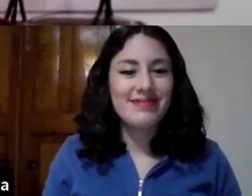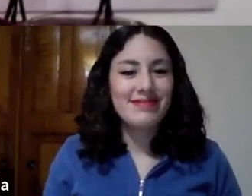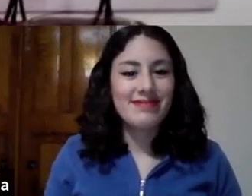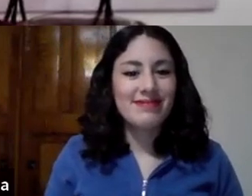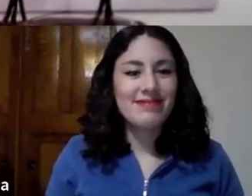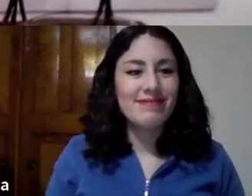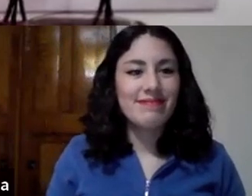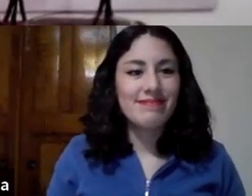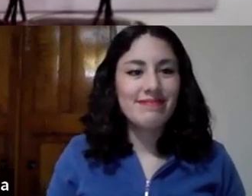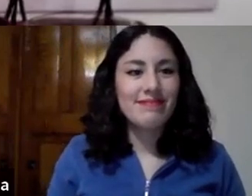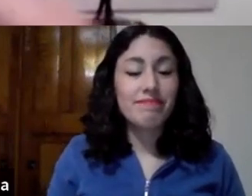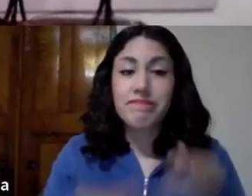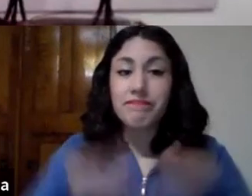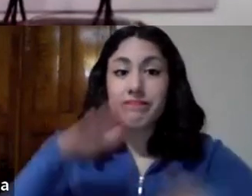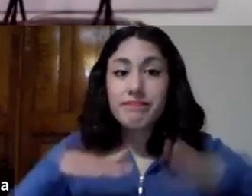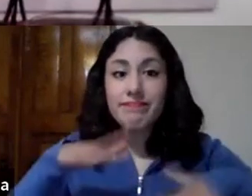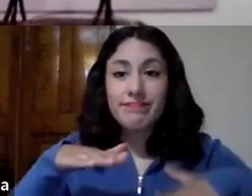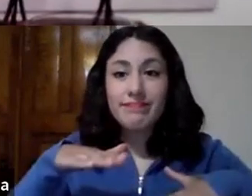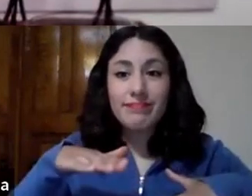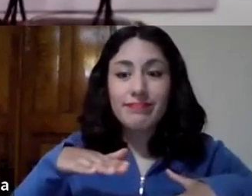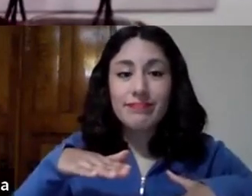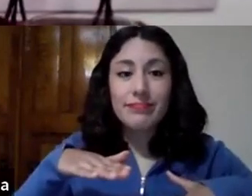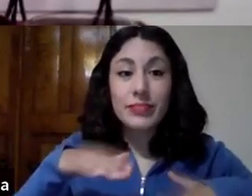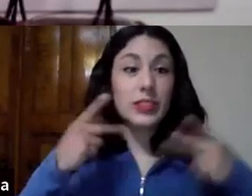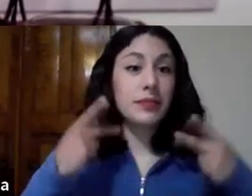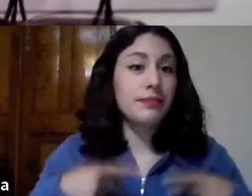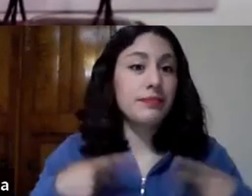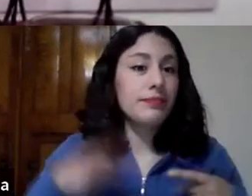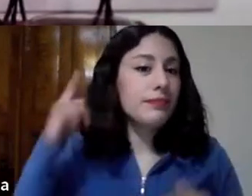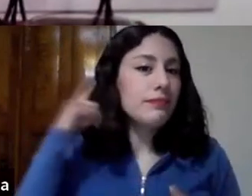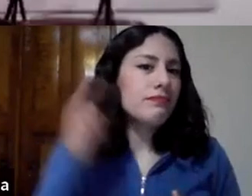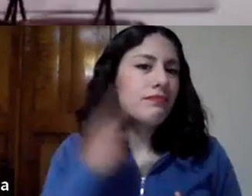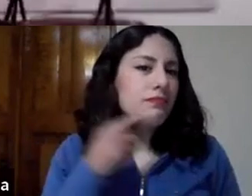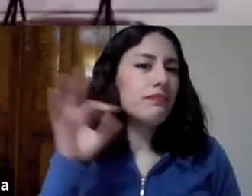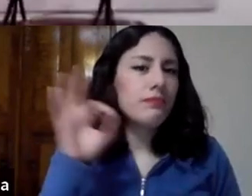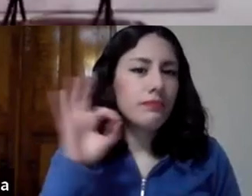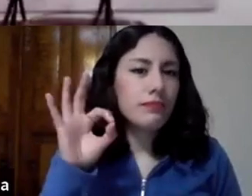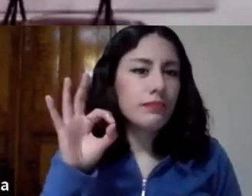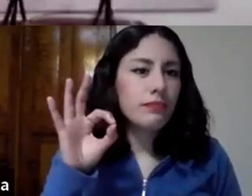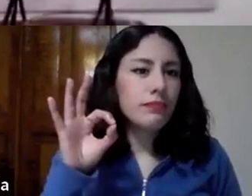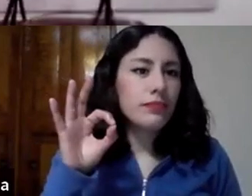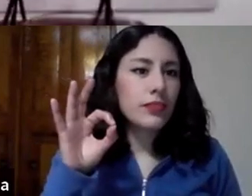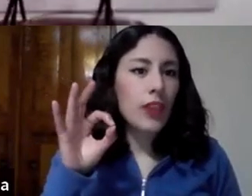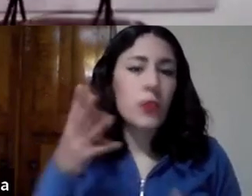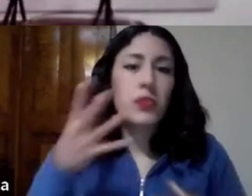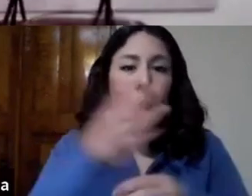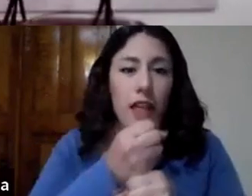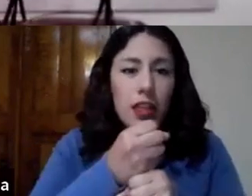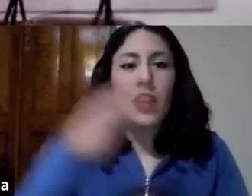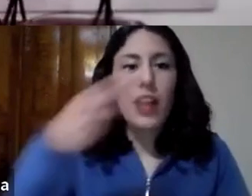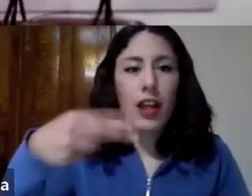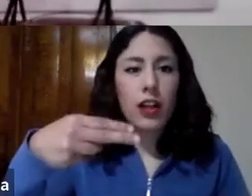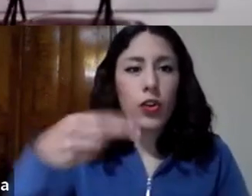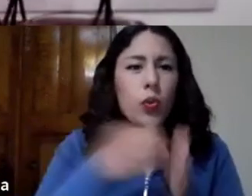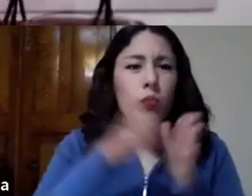a veces yo sé que en el mundo sordo hay como una abreviación del nombre ¿no? por ejemplo ¿cuál